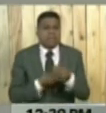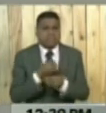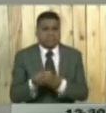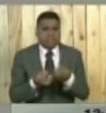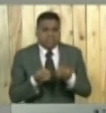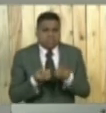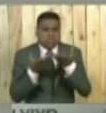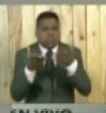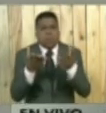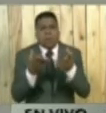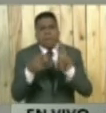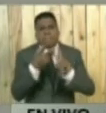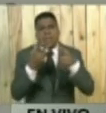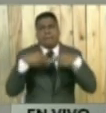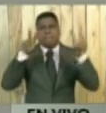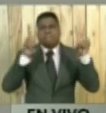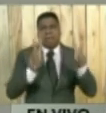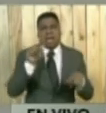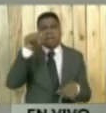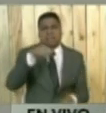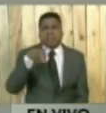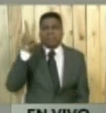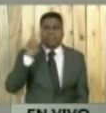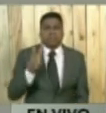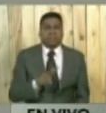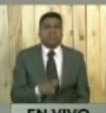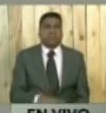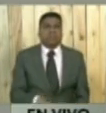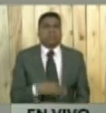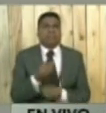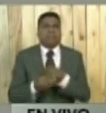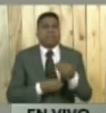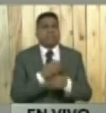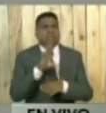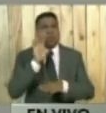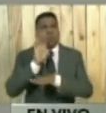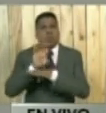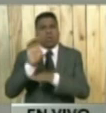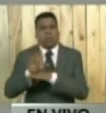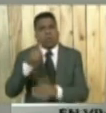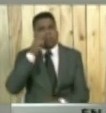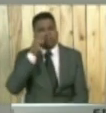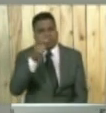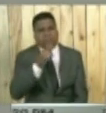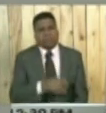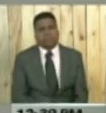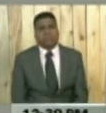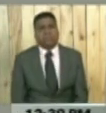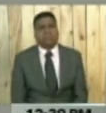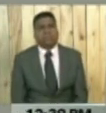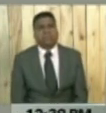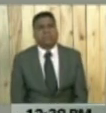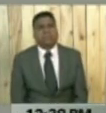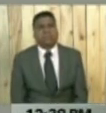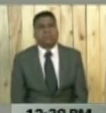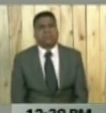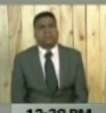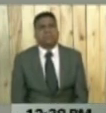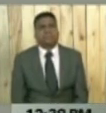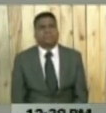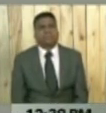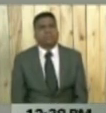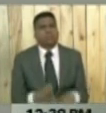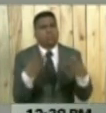de nuestro país y para seguir garantizando la protección del pueblo. Por supuesto, un